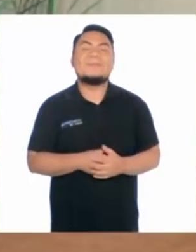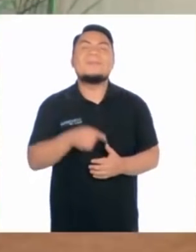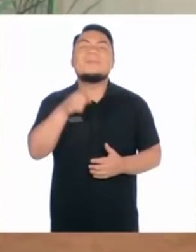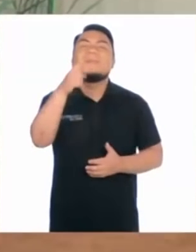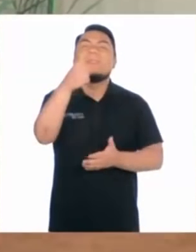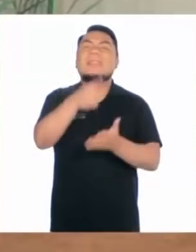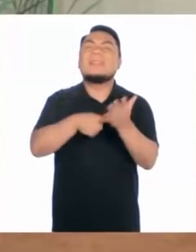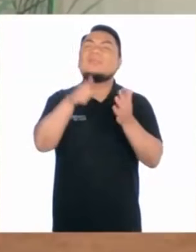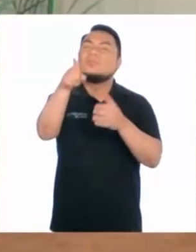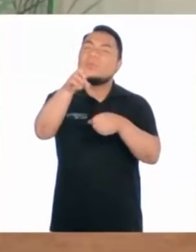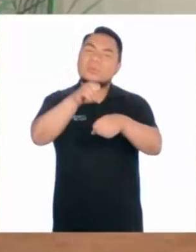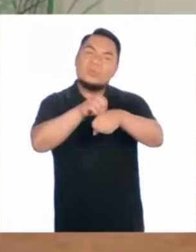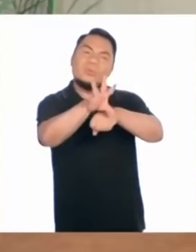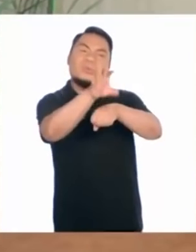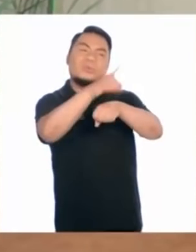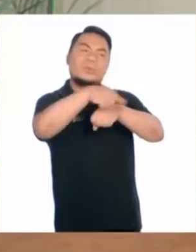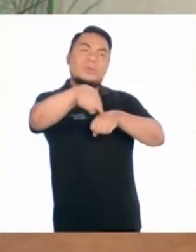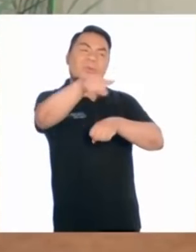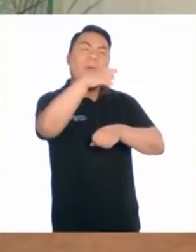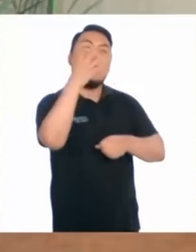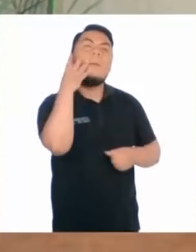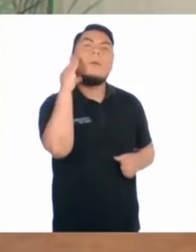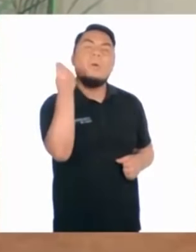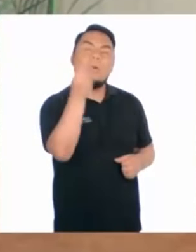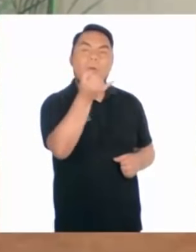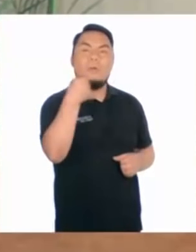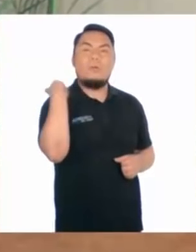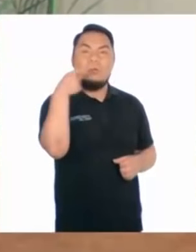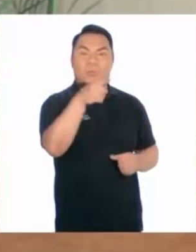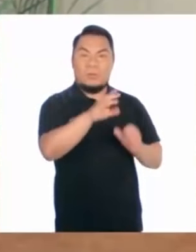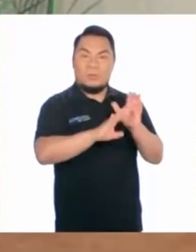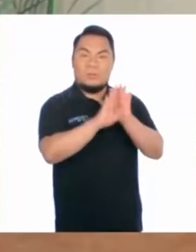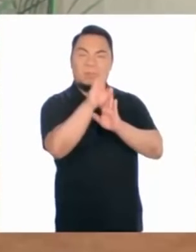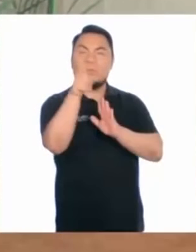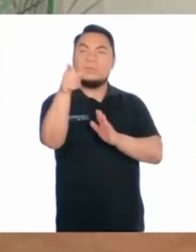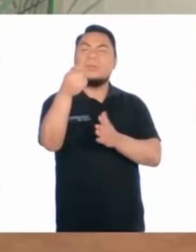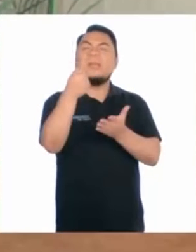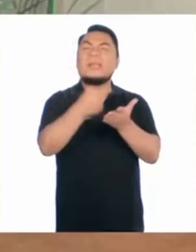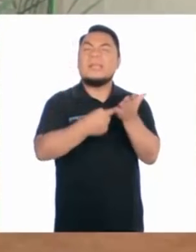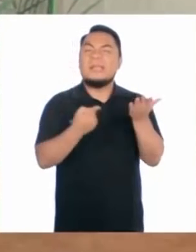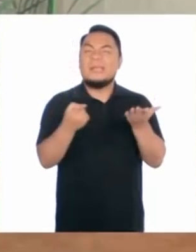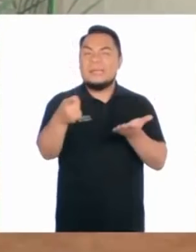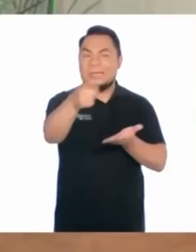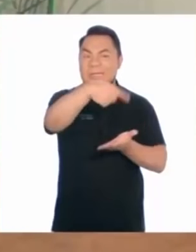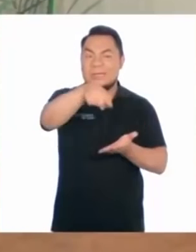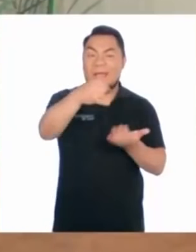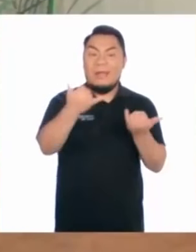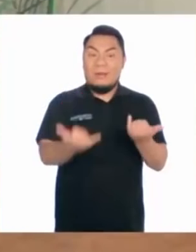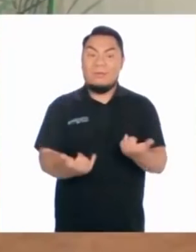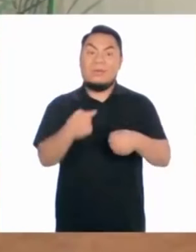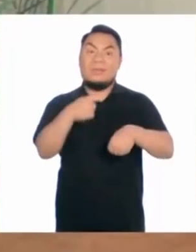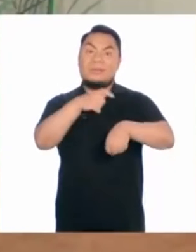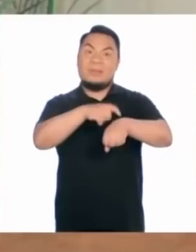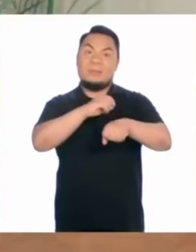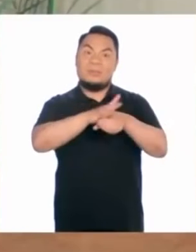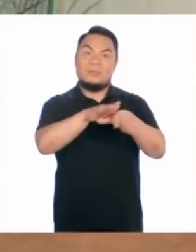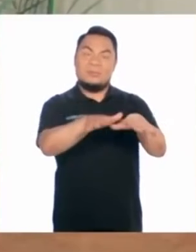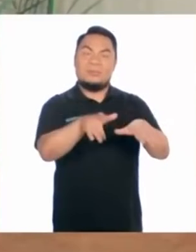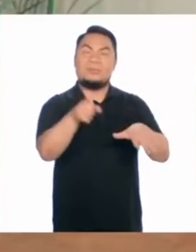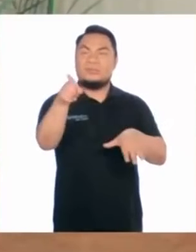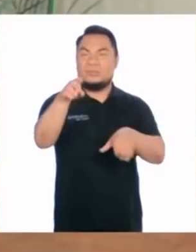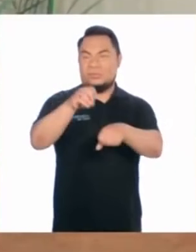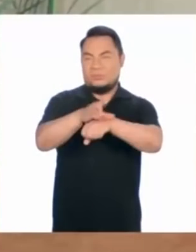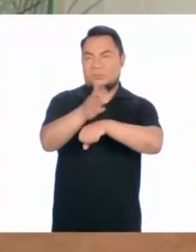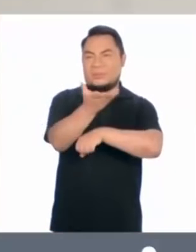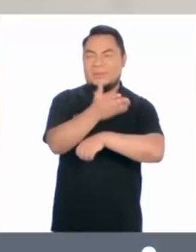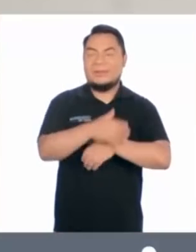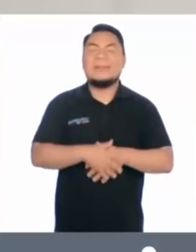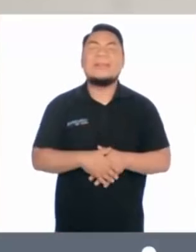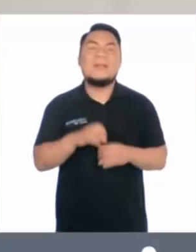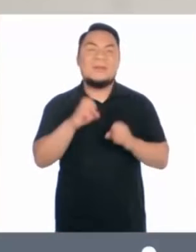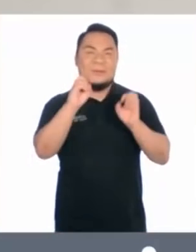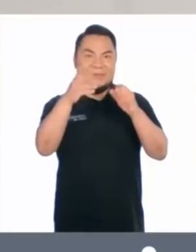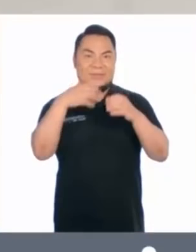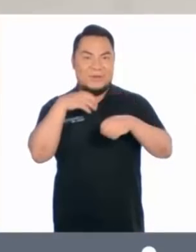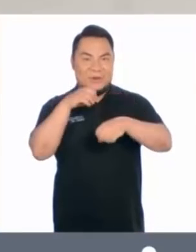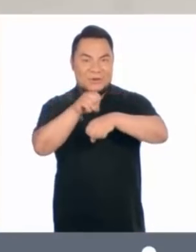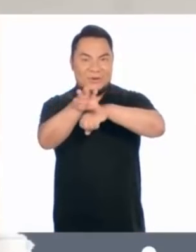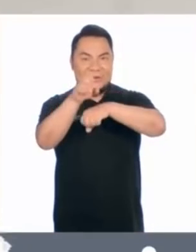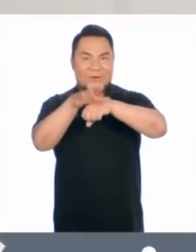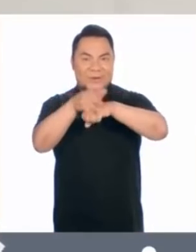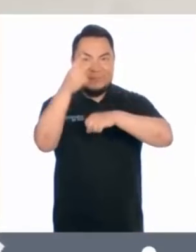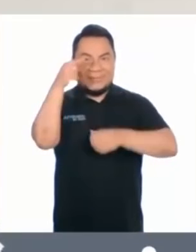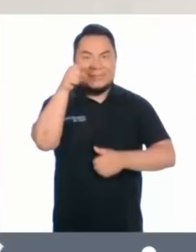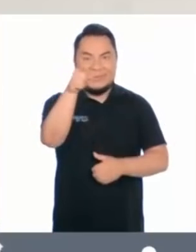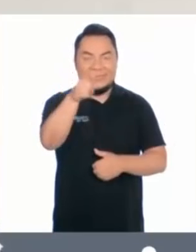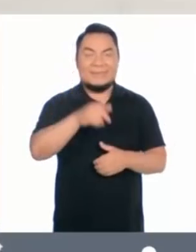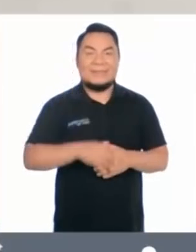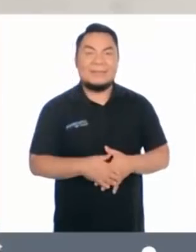recomendaciones le darías a las y los adolescentes y jóvenes emprendedores, sobre todo en estos tiempos de pandemia? Tengo sus consejos